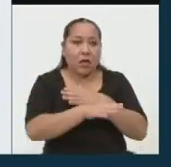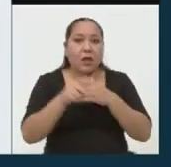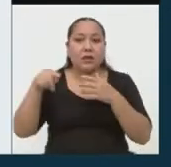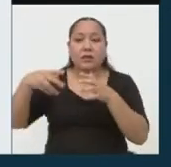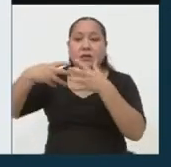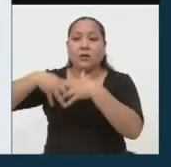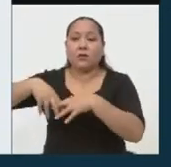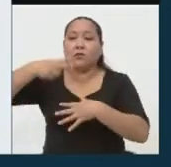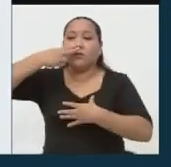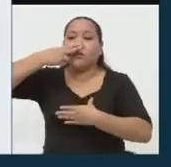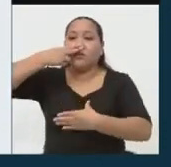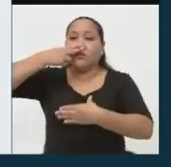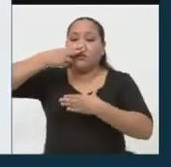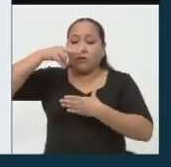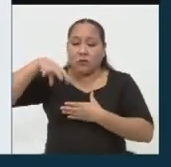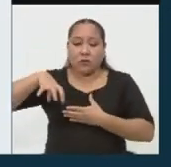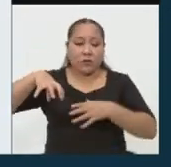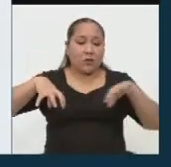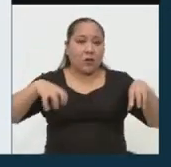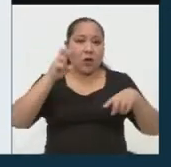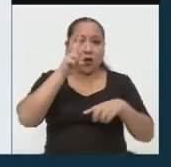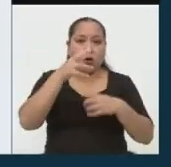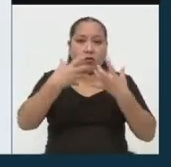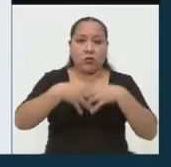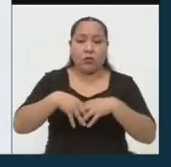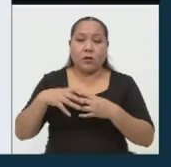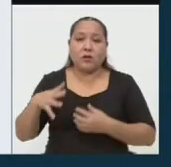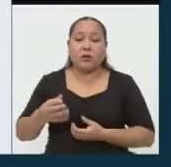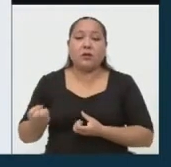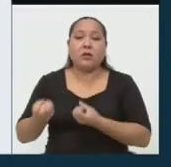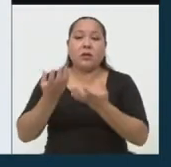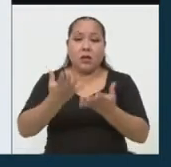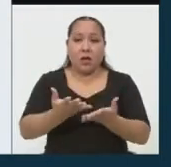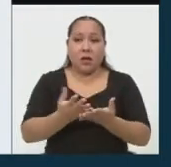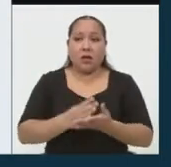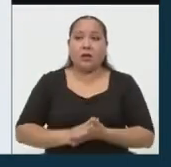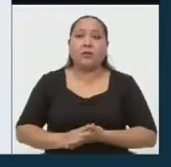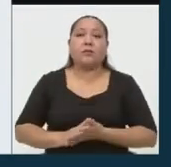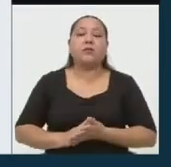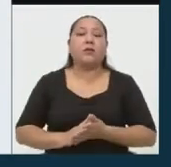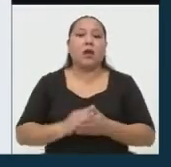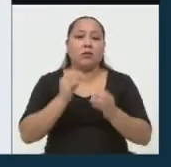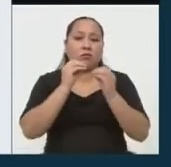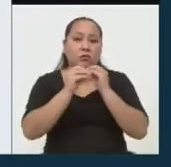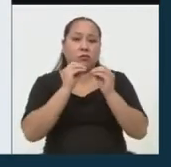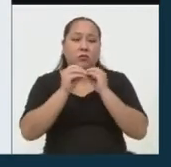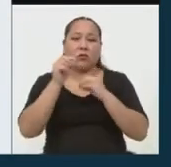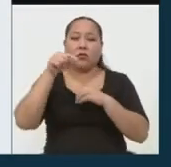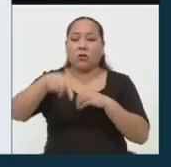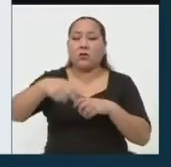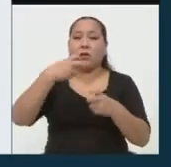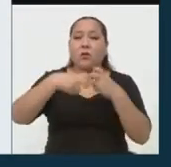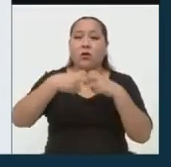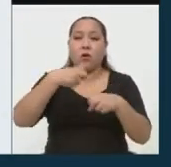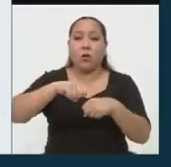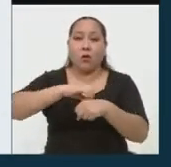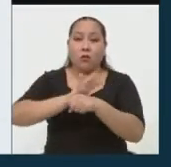producen estas dos empresas y logre el Estado, por toda la coyuntura de la pandemia que dure,